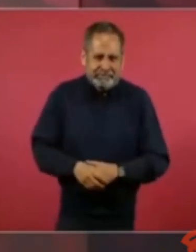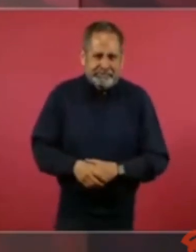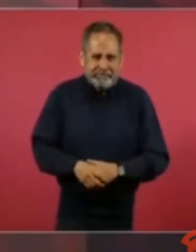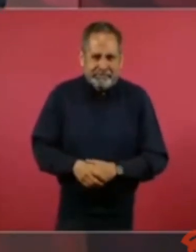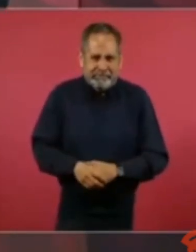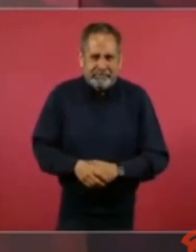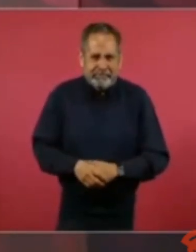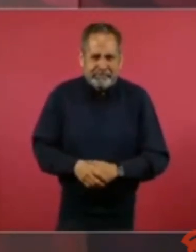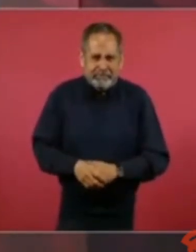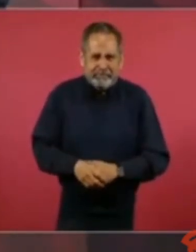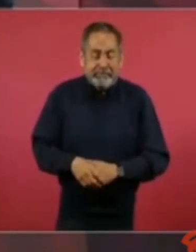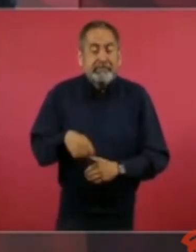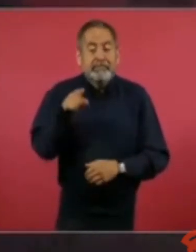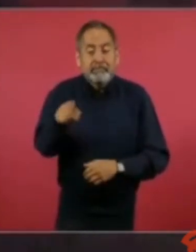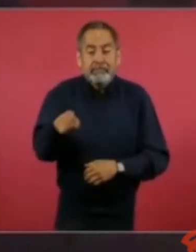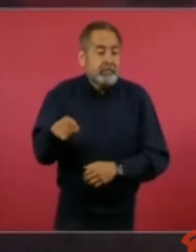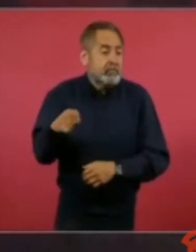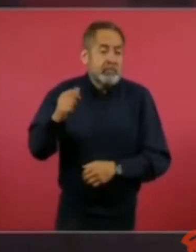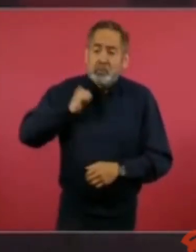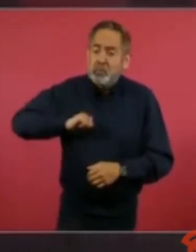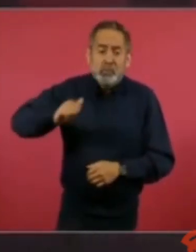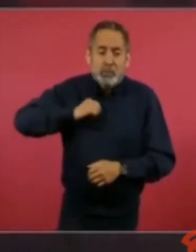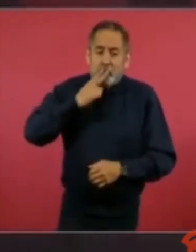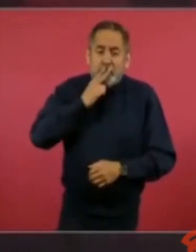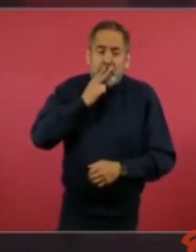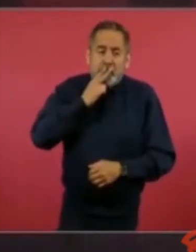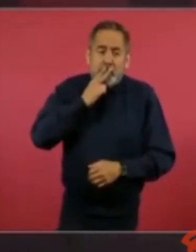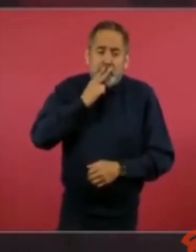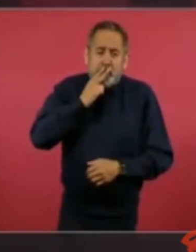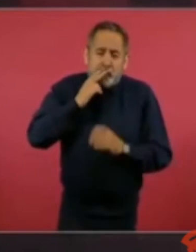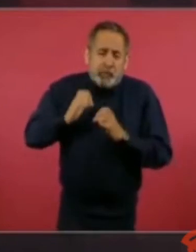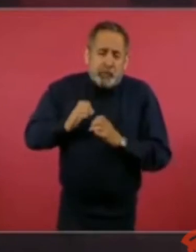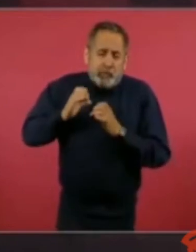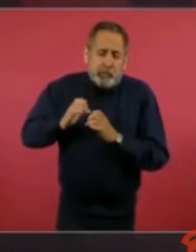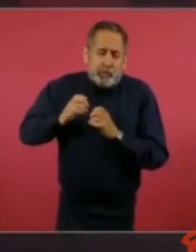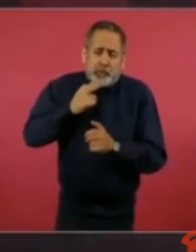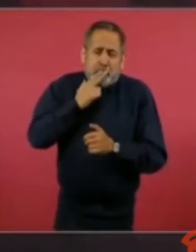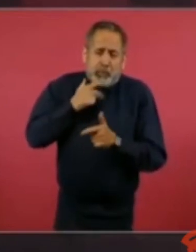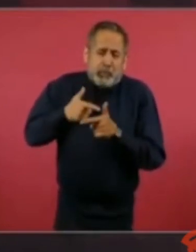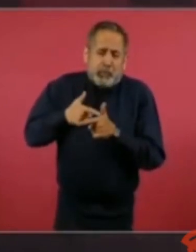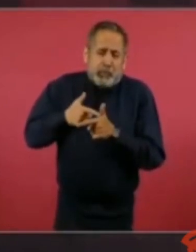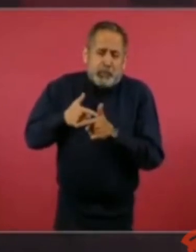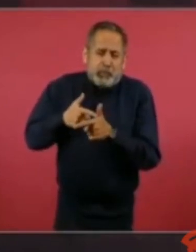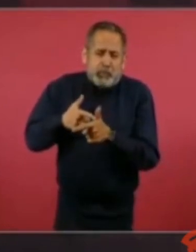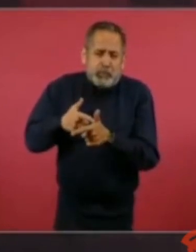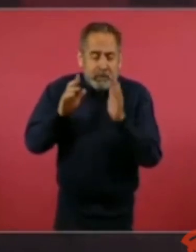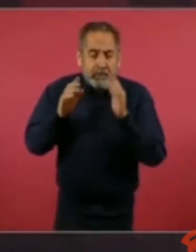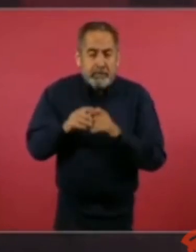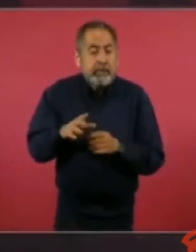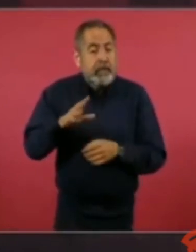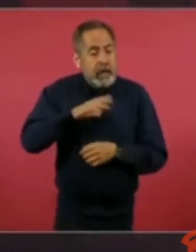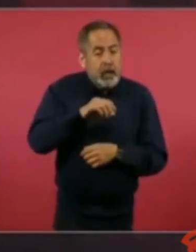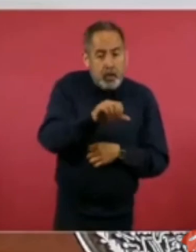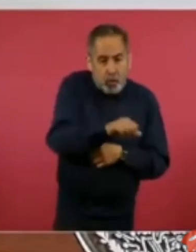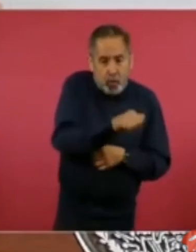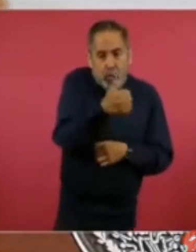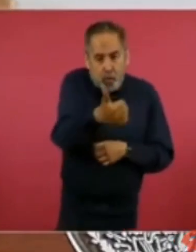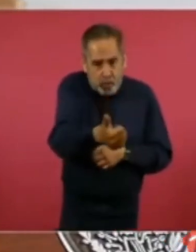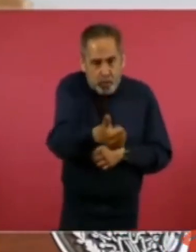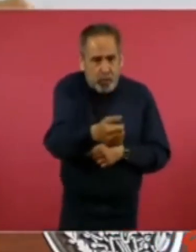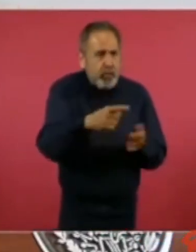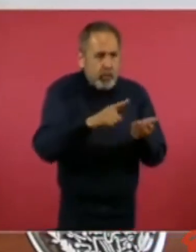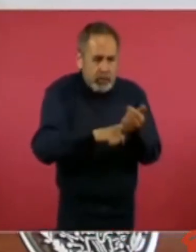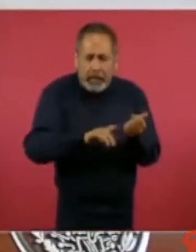Y es el que he tenido siempre, pero hay uno así parecido, pero sí es una marca